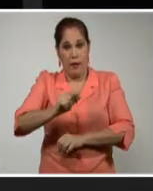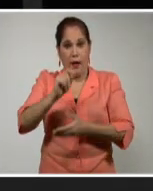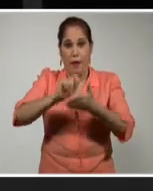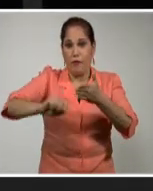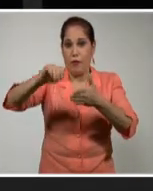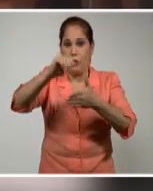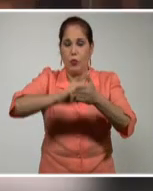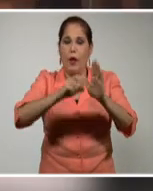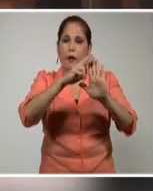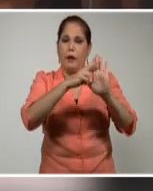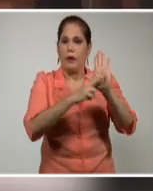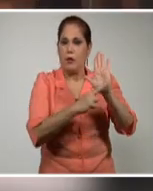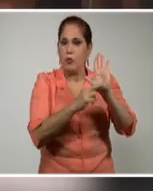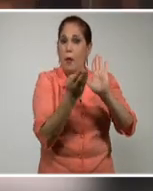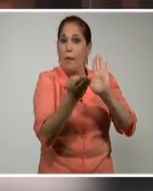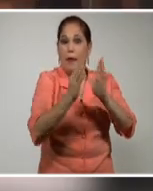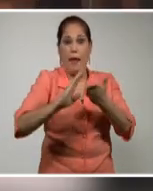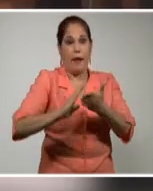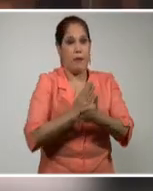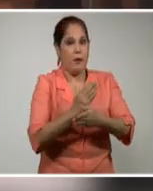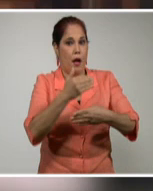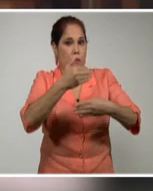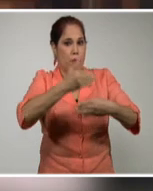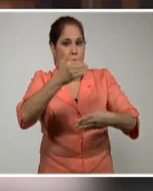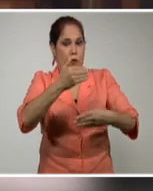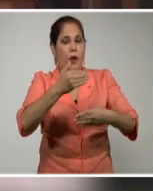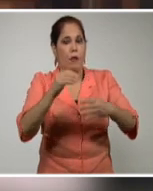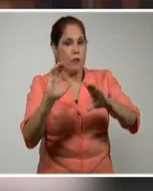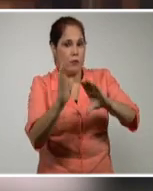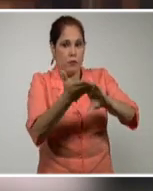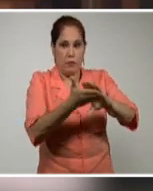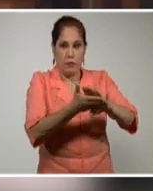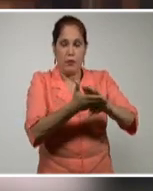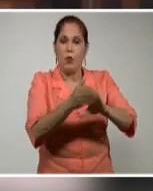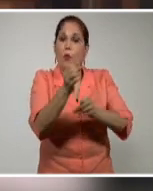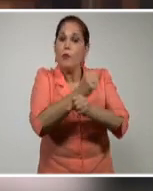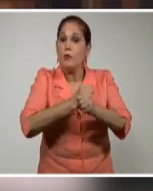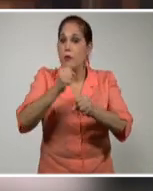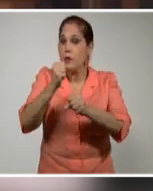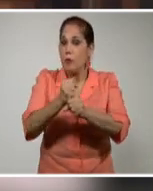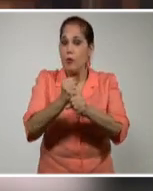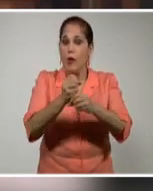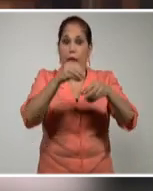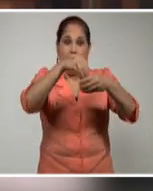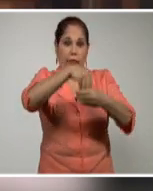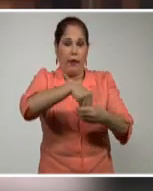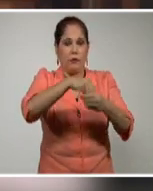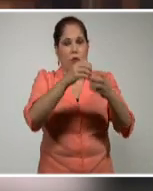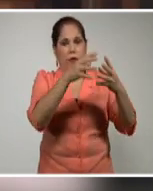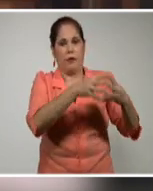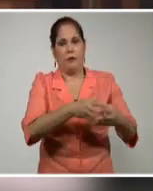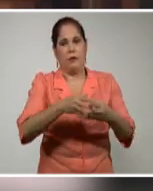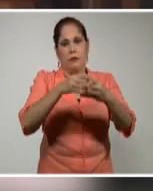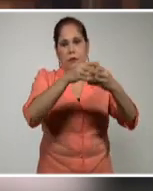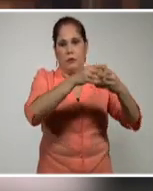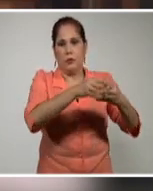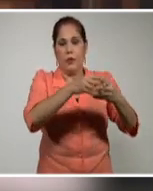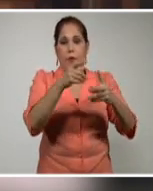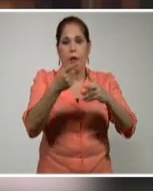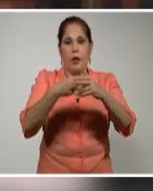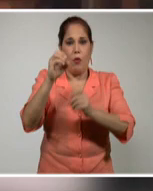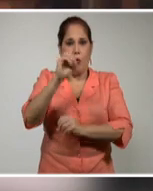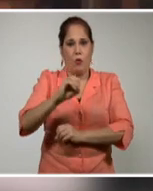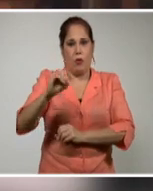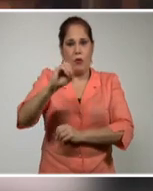resolución que pedía eliminar los instrumentos sancionadores que se utilizan en la política exterior de los estados y de las organizaciones